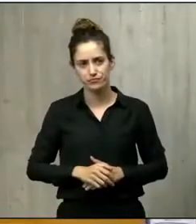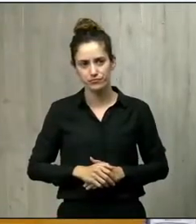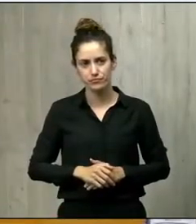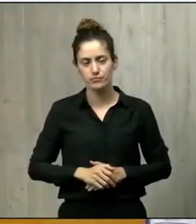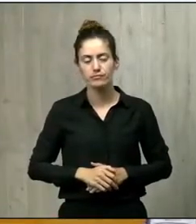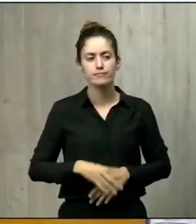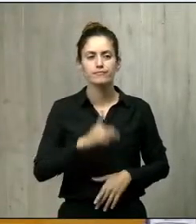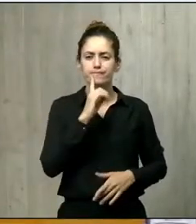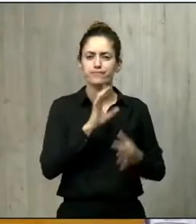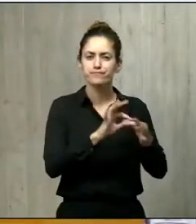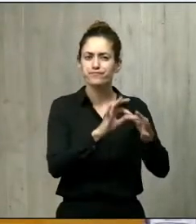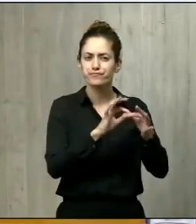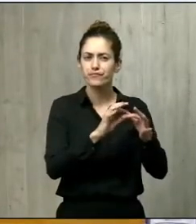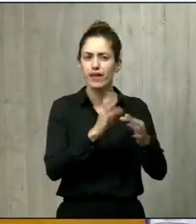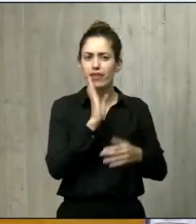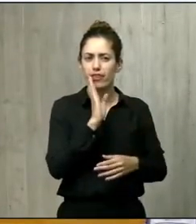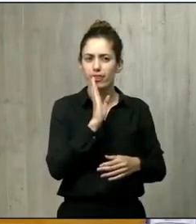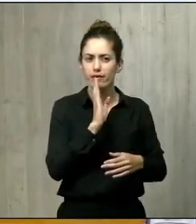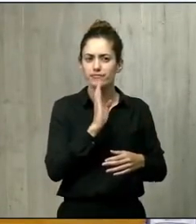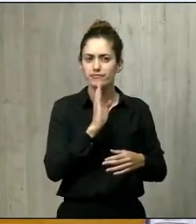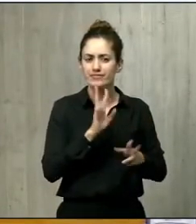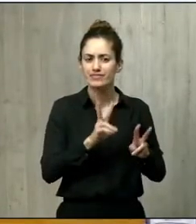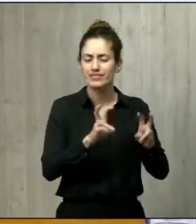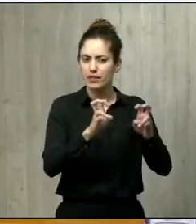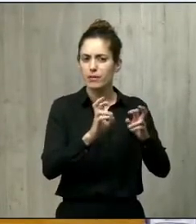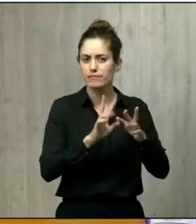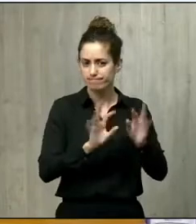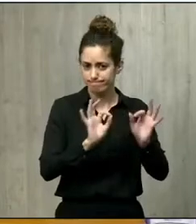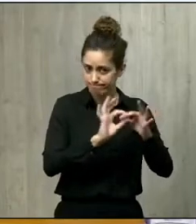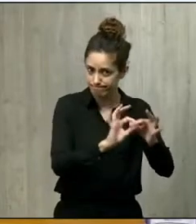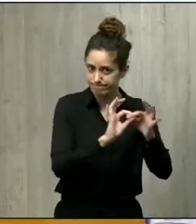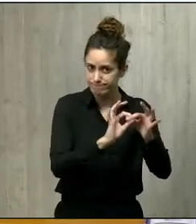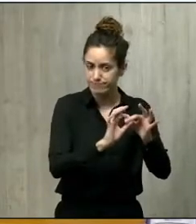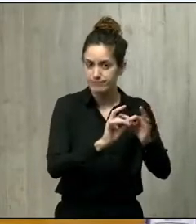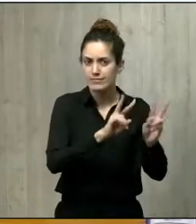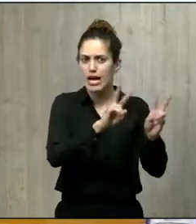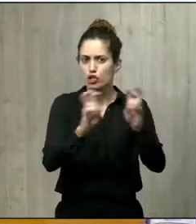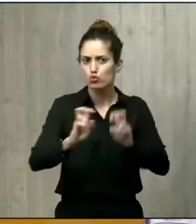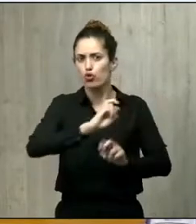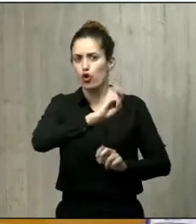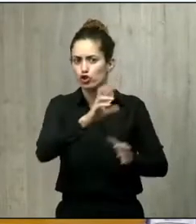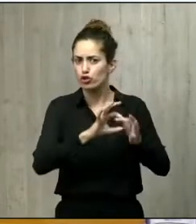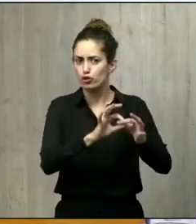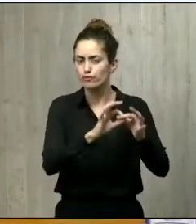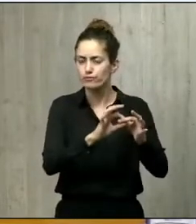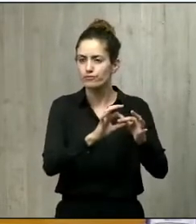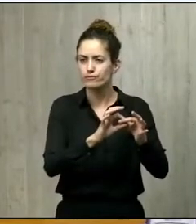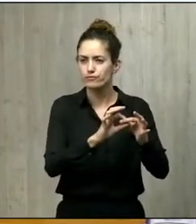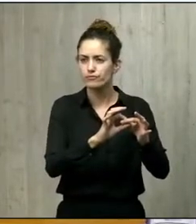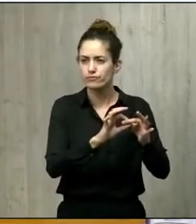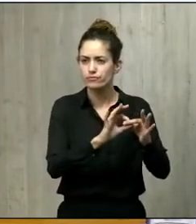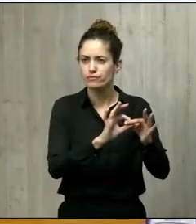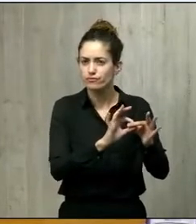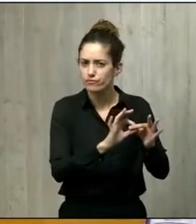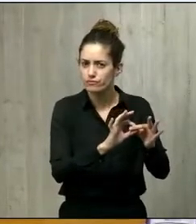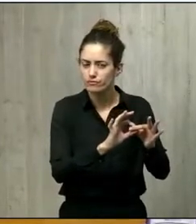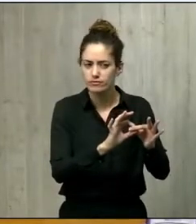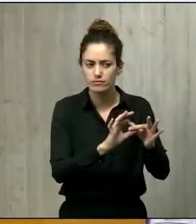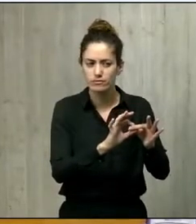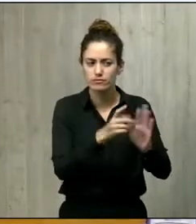Me refiero que en relación con este tema también hay otros asuntos referidos a exenciones o